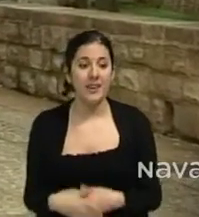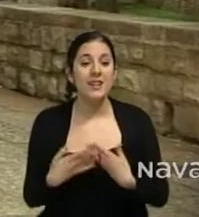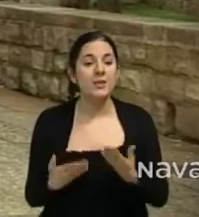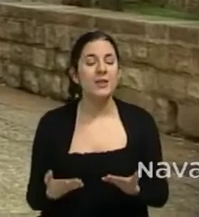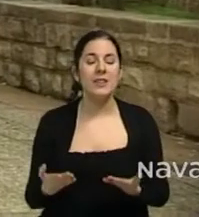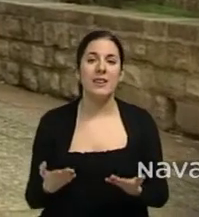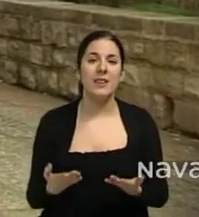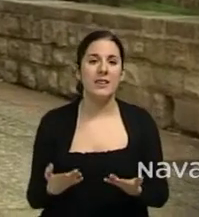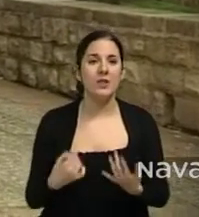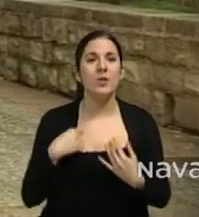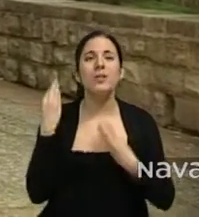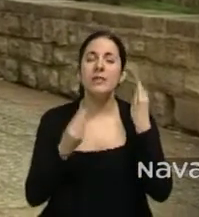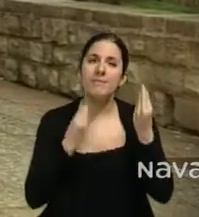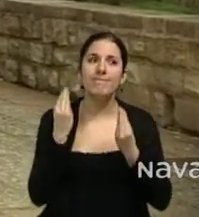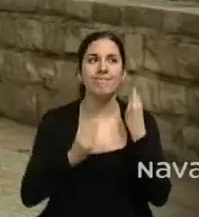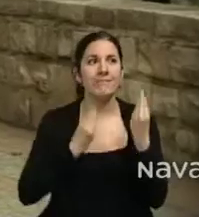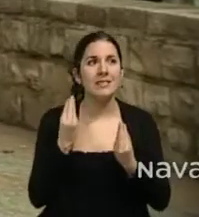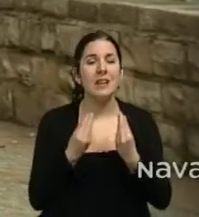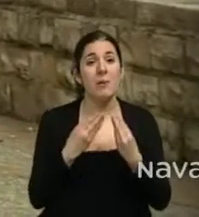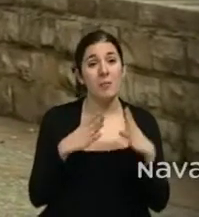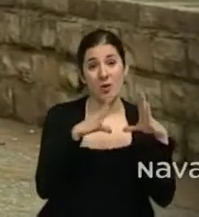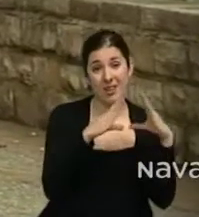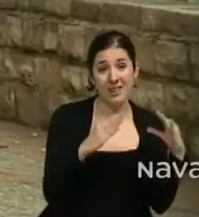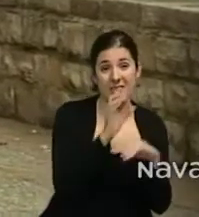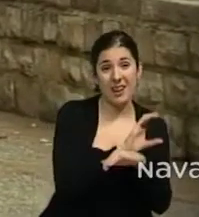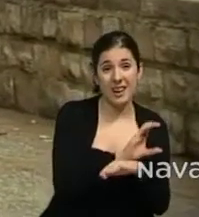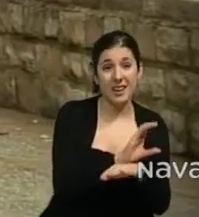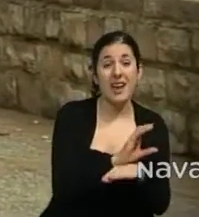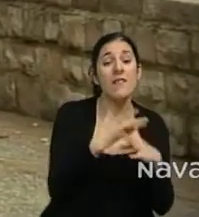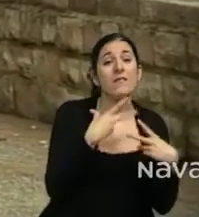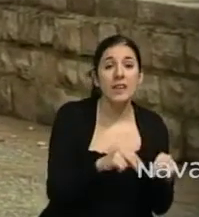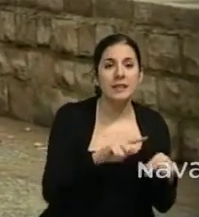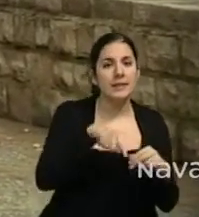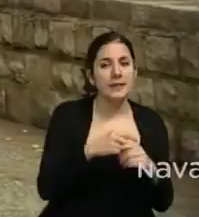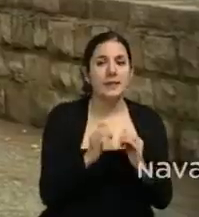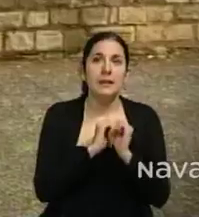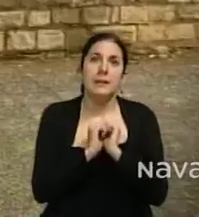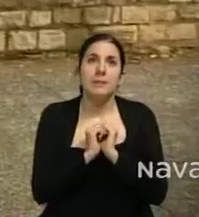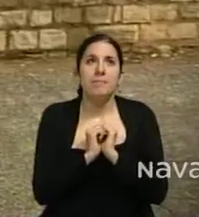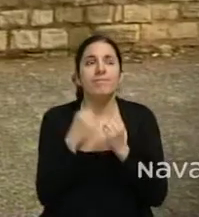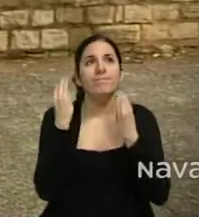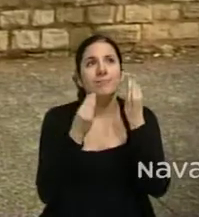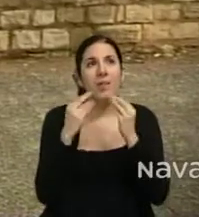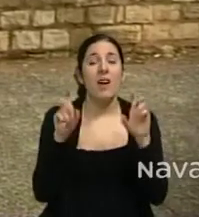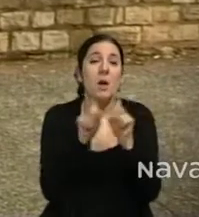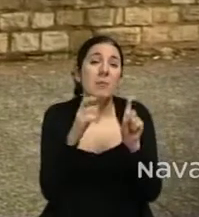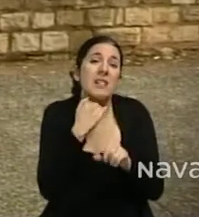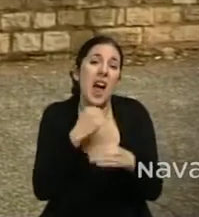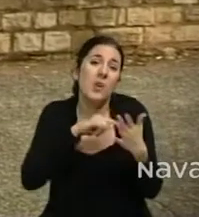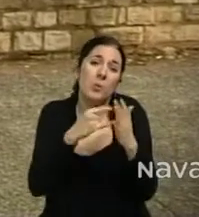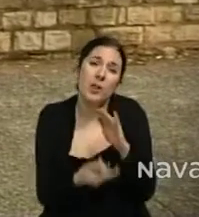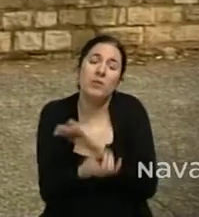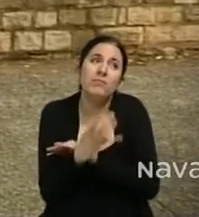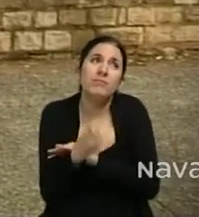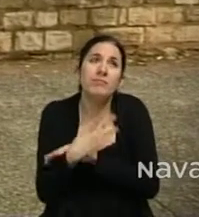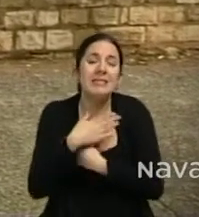Y, siempre había sopesado desde que acabé la carrera, pues montar algún tipo de empresa o proyecto, y,